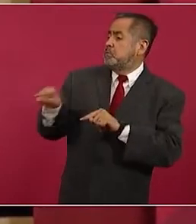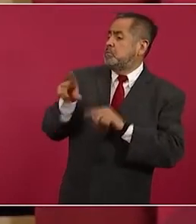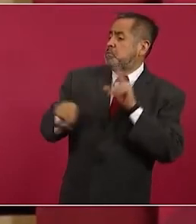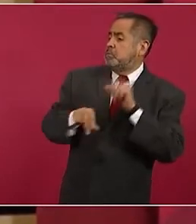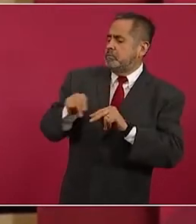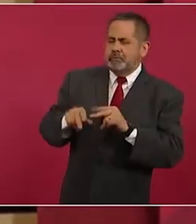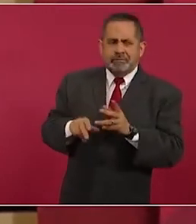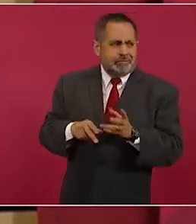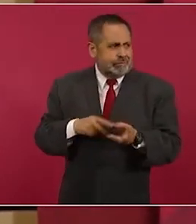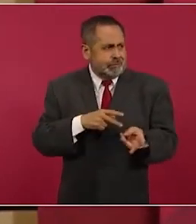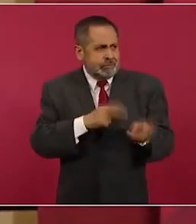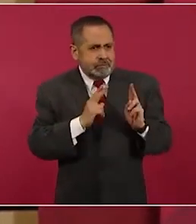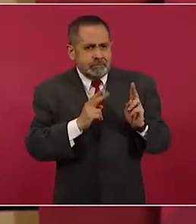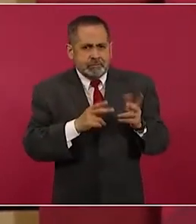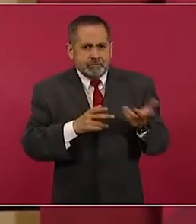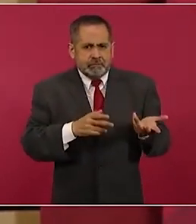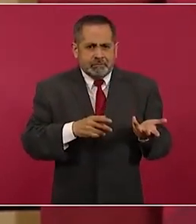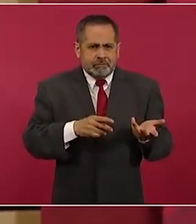únicos